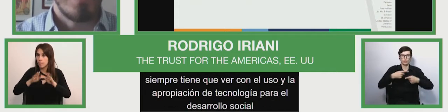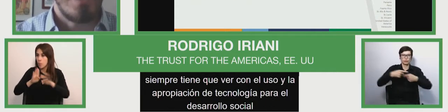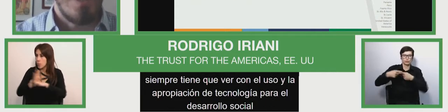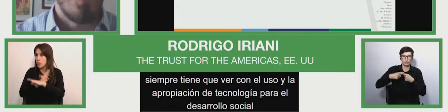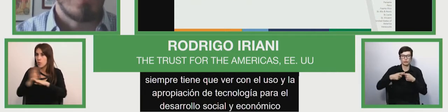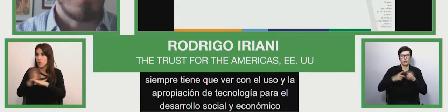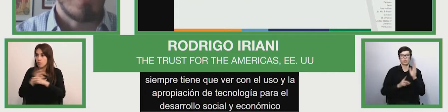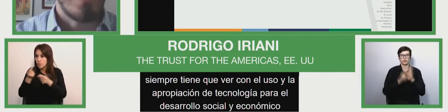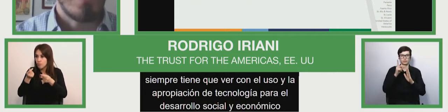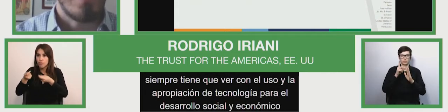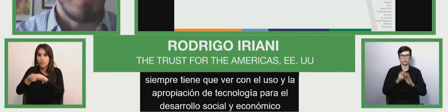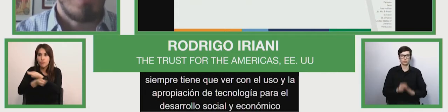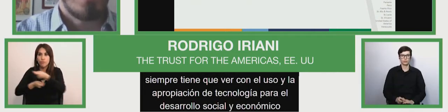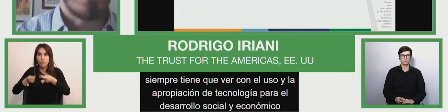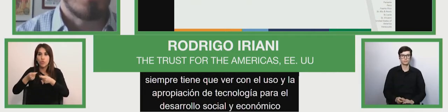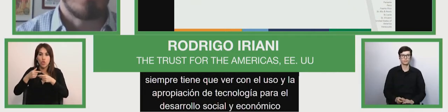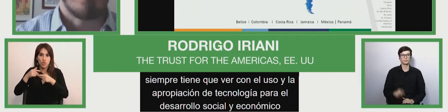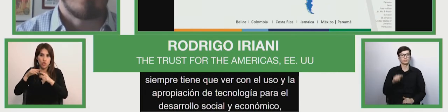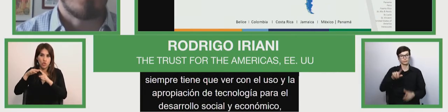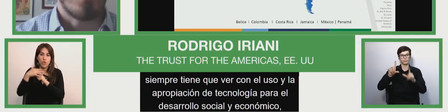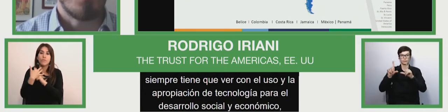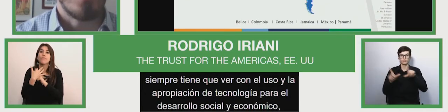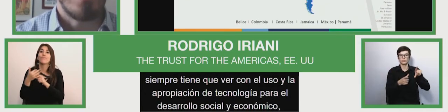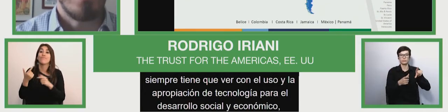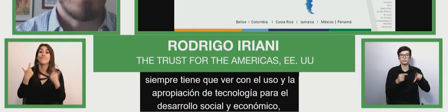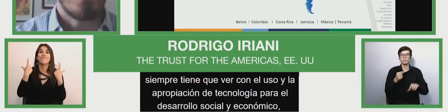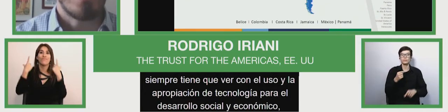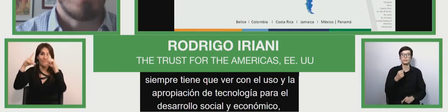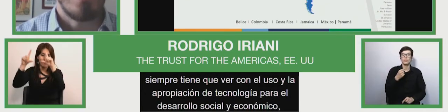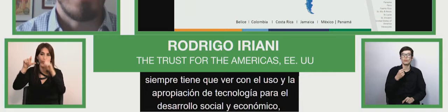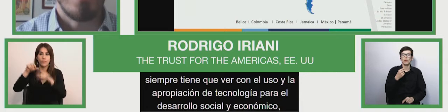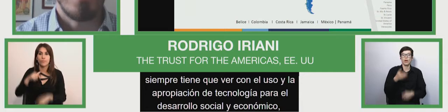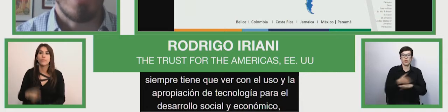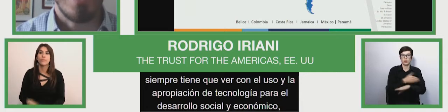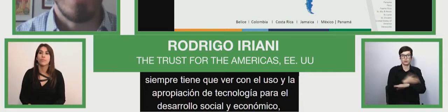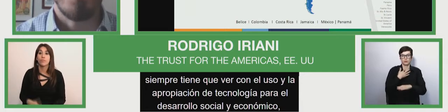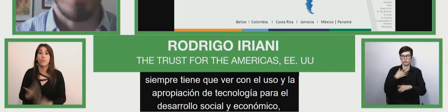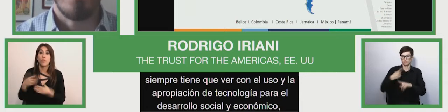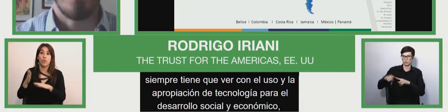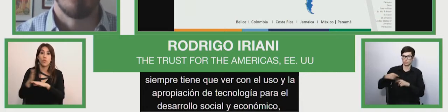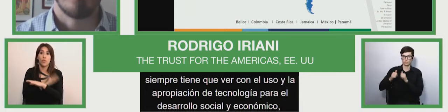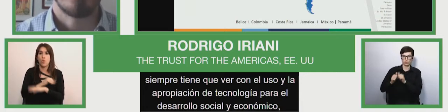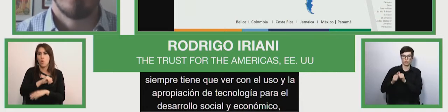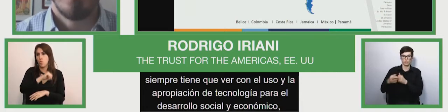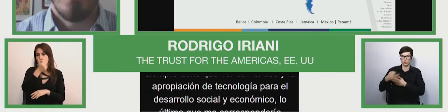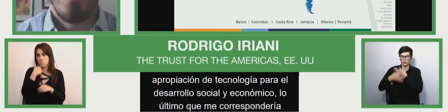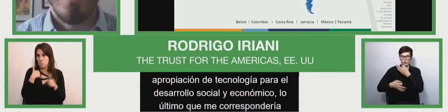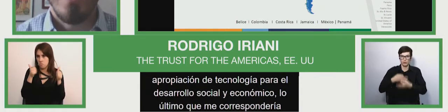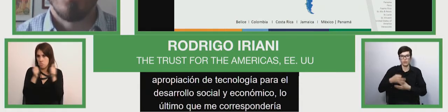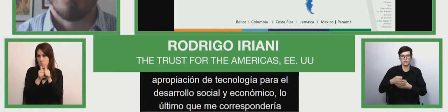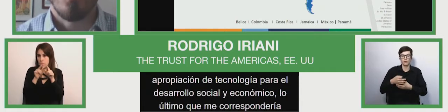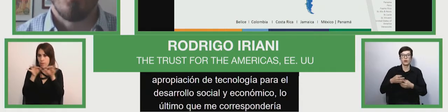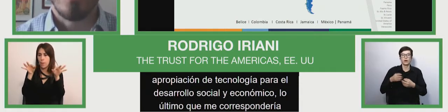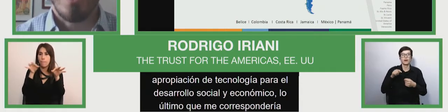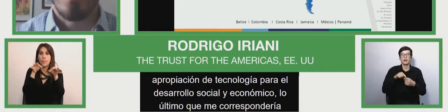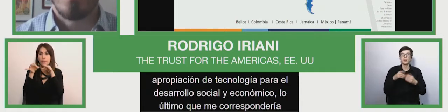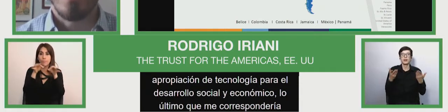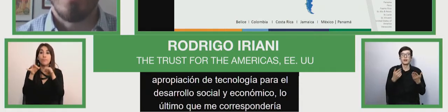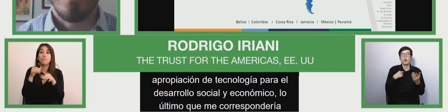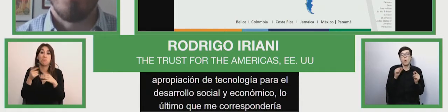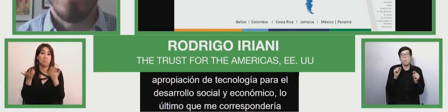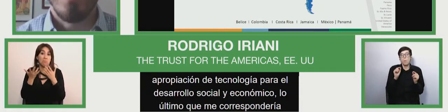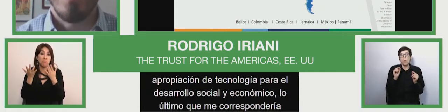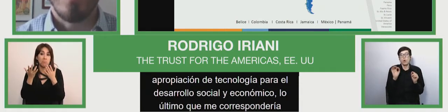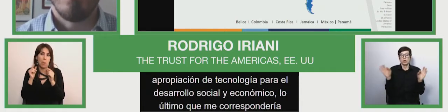La última slide que me correspondería antes de dejarle la palabra a Lourdes es un poco contarles